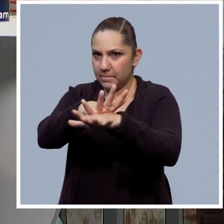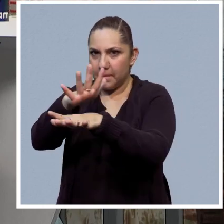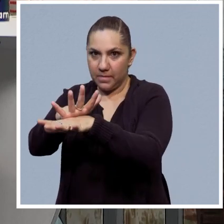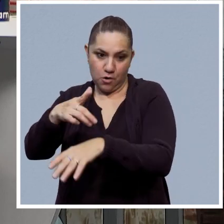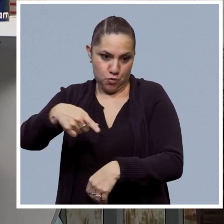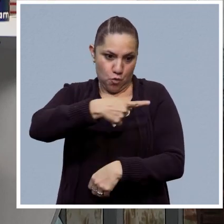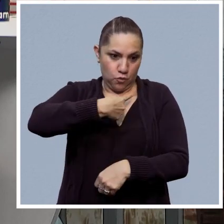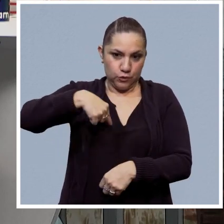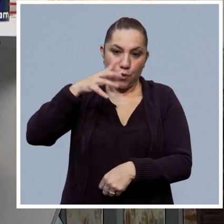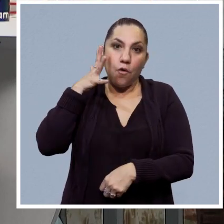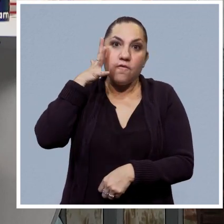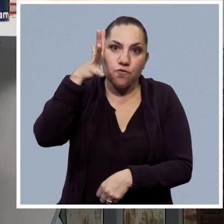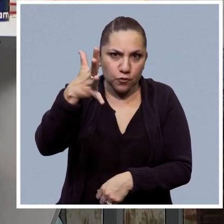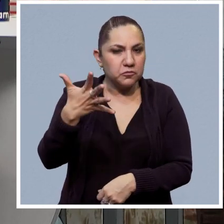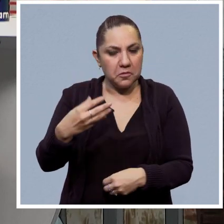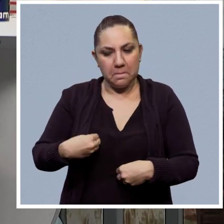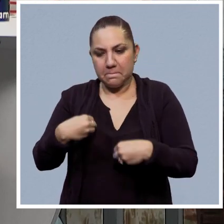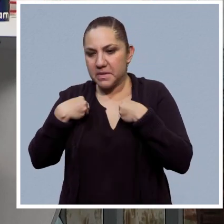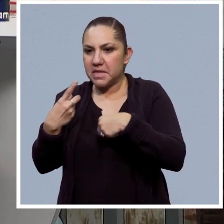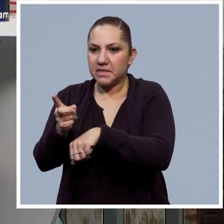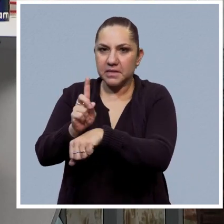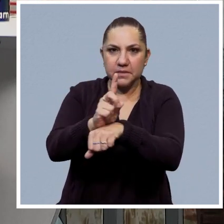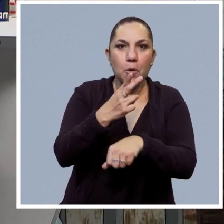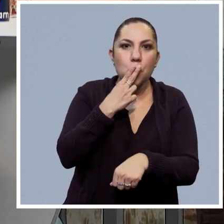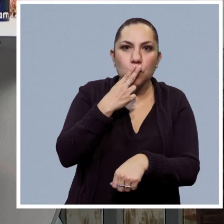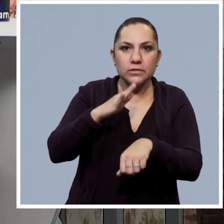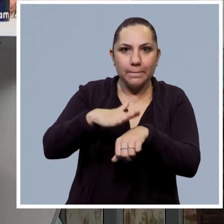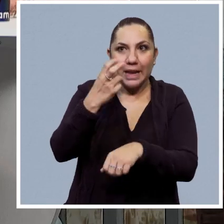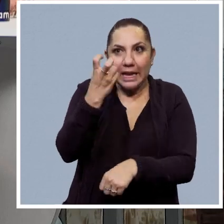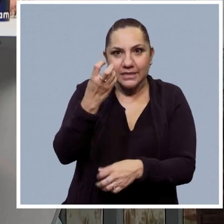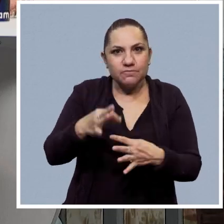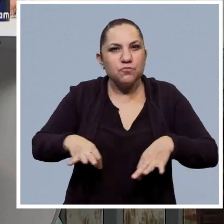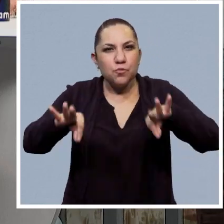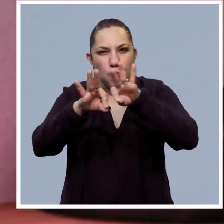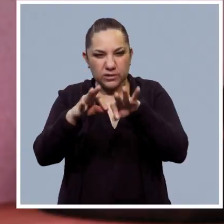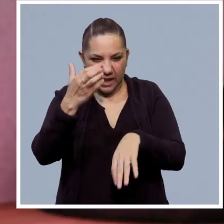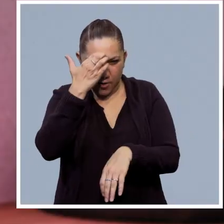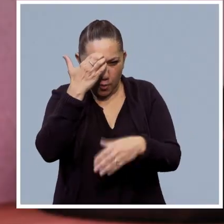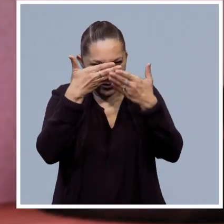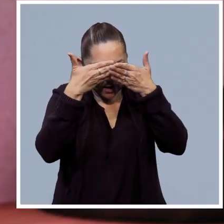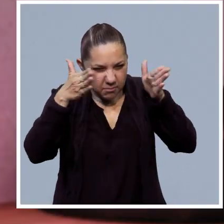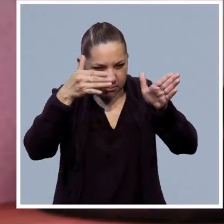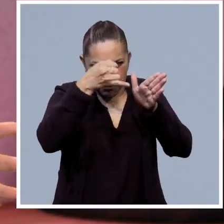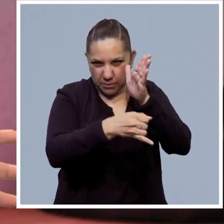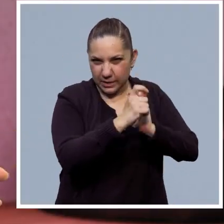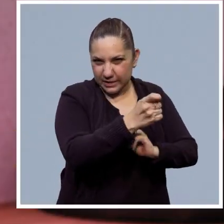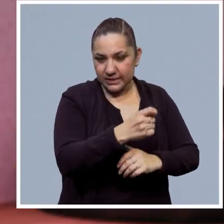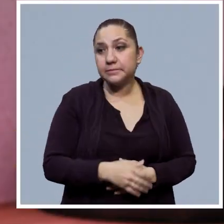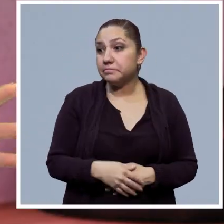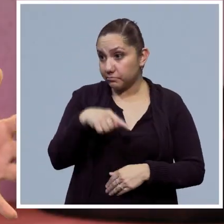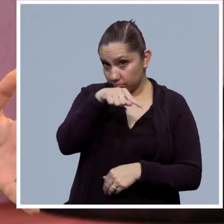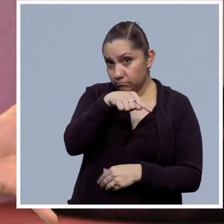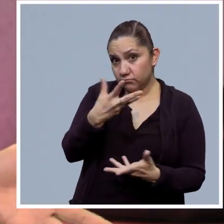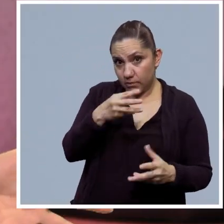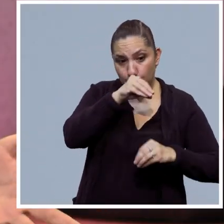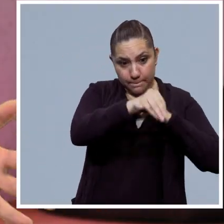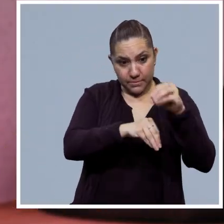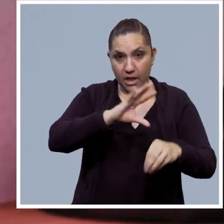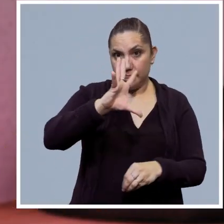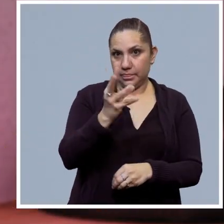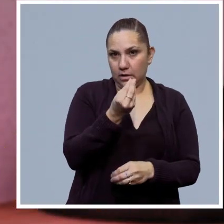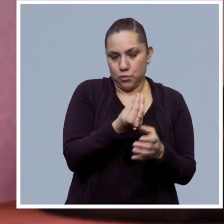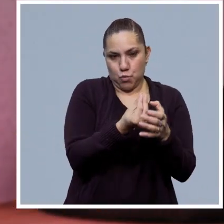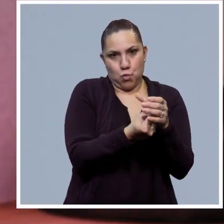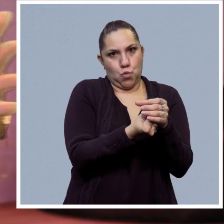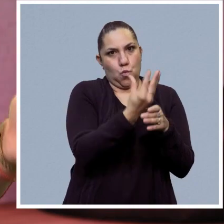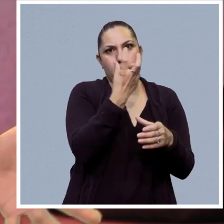un futuro muy próximo pues vamos a tener que utilizarla con mucho más cotidianidad. Así es Frida, y es que hay que entender que pues es una herramienta relativamente nueva y por